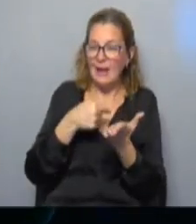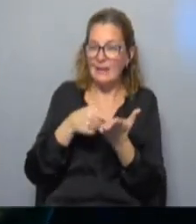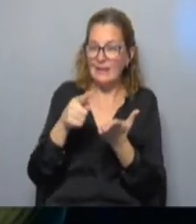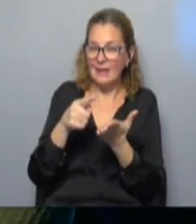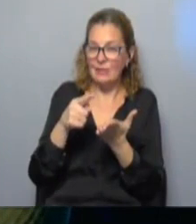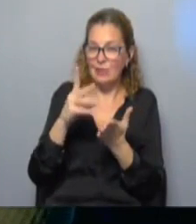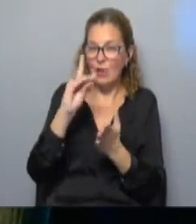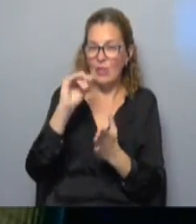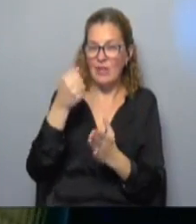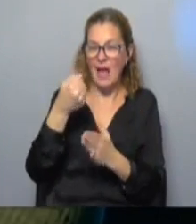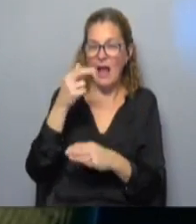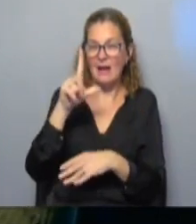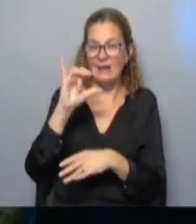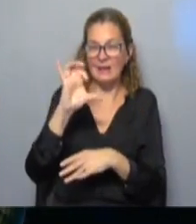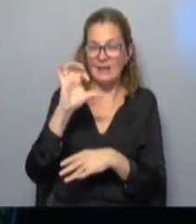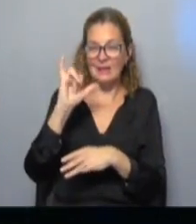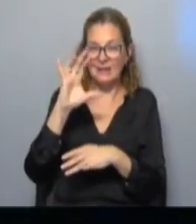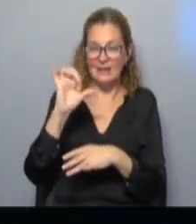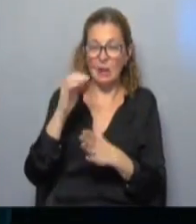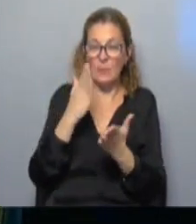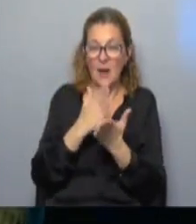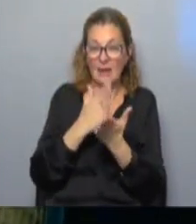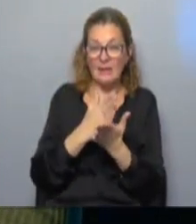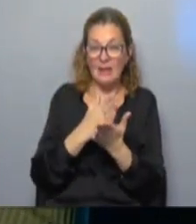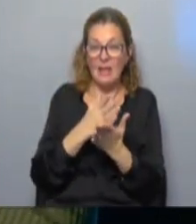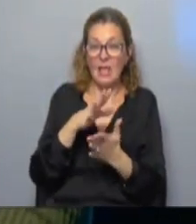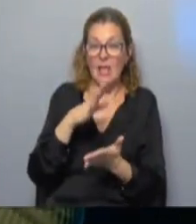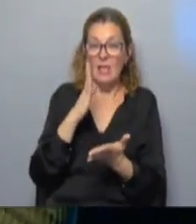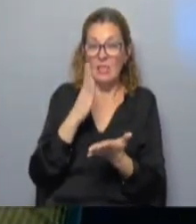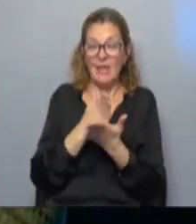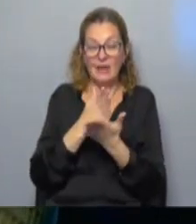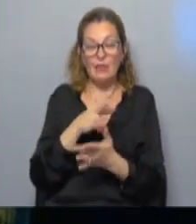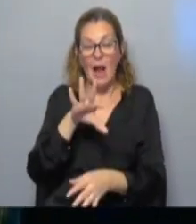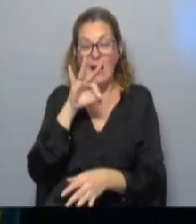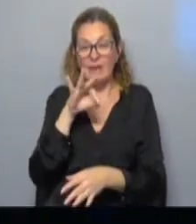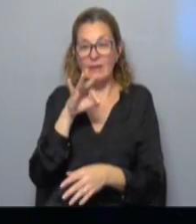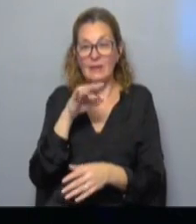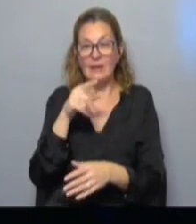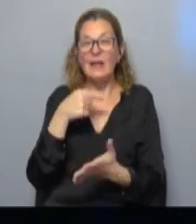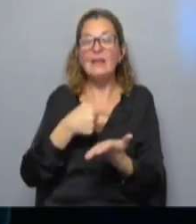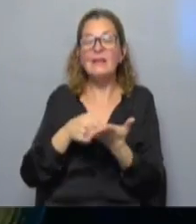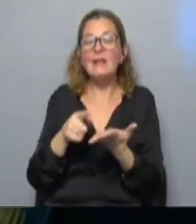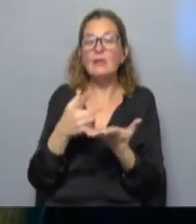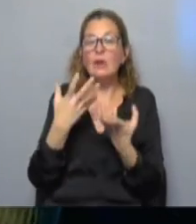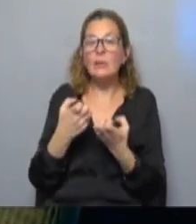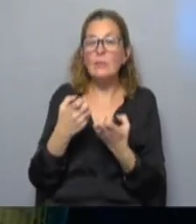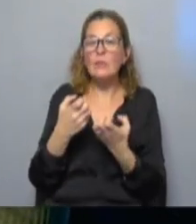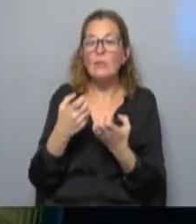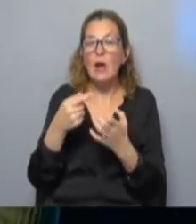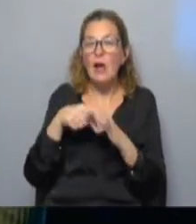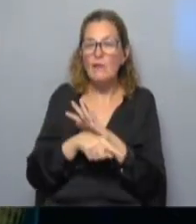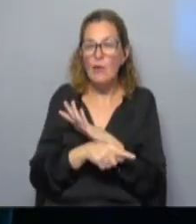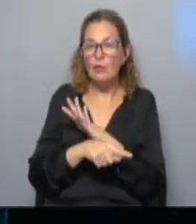diálisis que tú elijas ya que en nuestro país tenemos derecho a elegir qué centro queremos ser trasplantados gracias al Fondo Nacional de